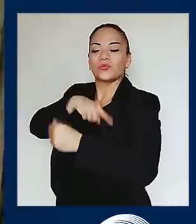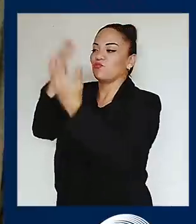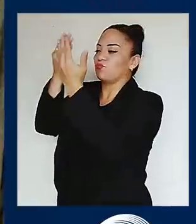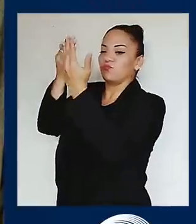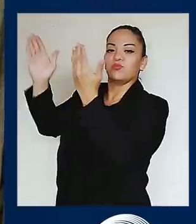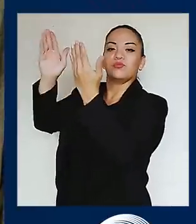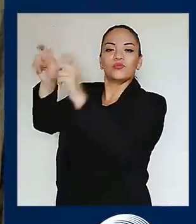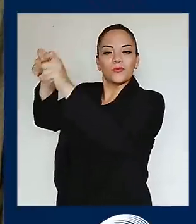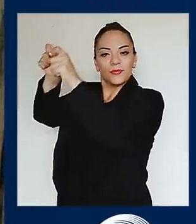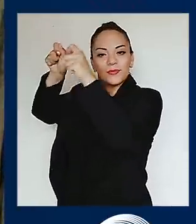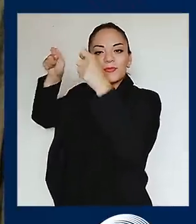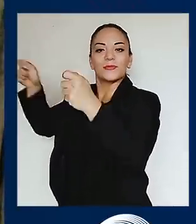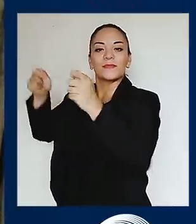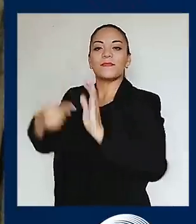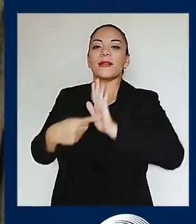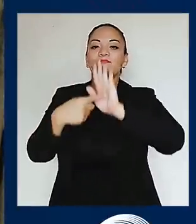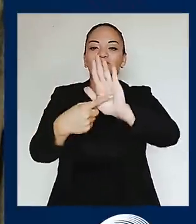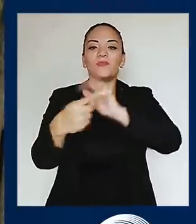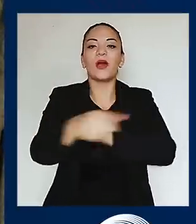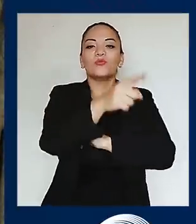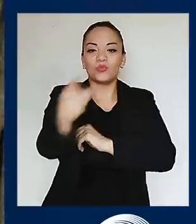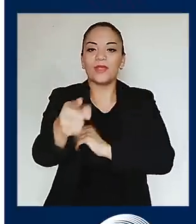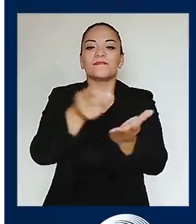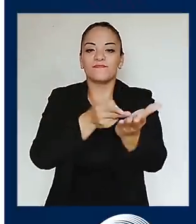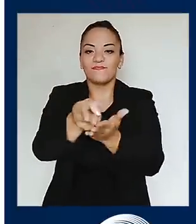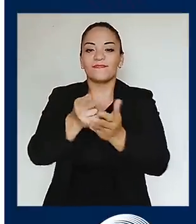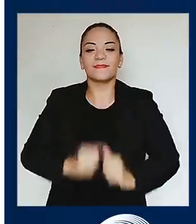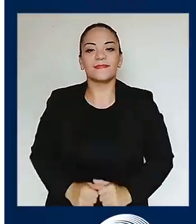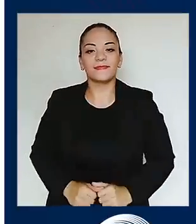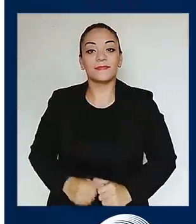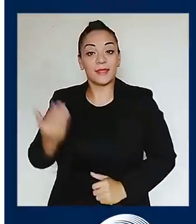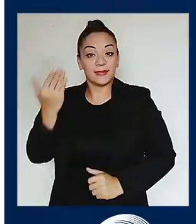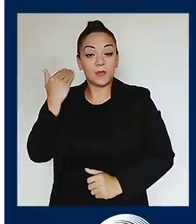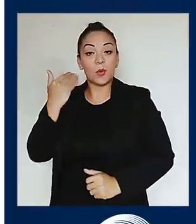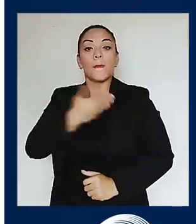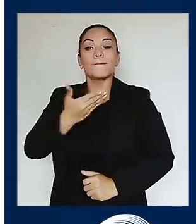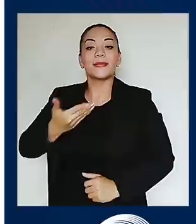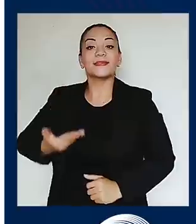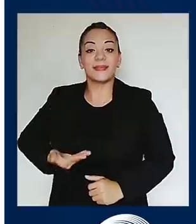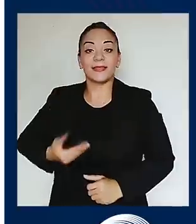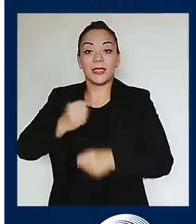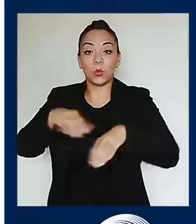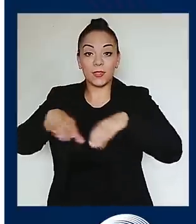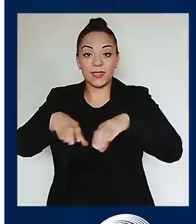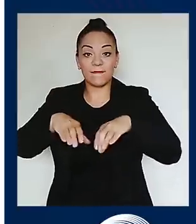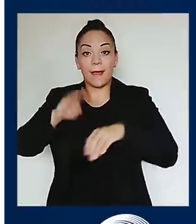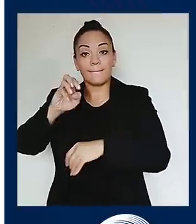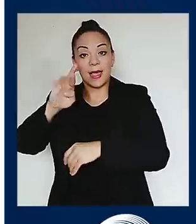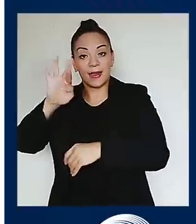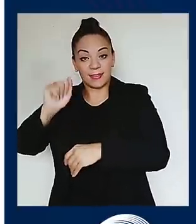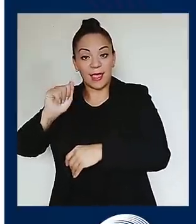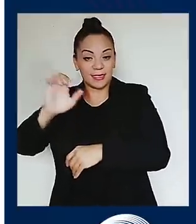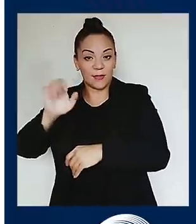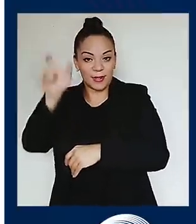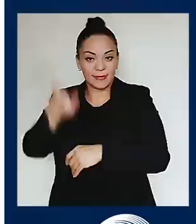aparezca ante sus ojos. La denuncia de la presidenta ejecutiva de la Caja, doña Marta Esquivel,